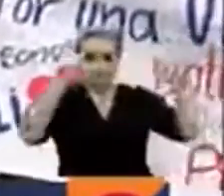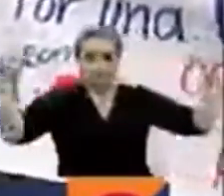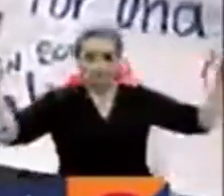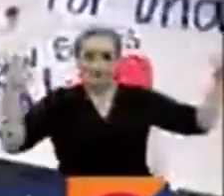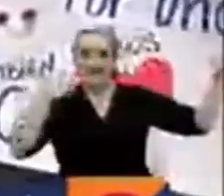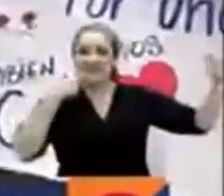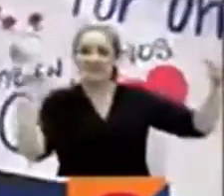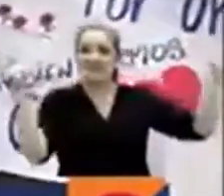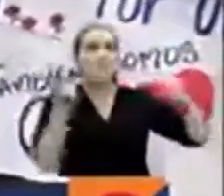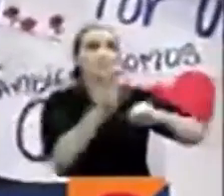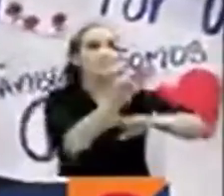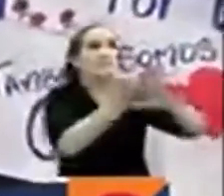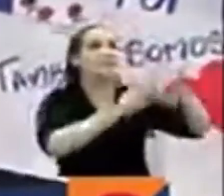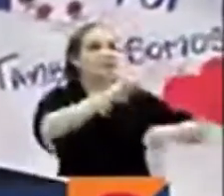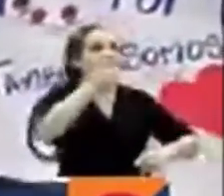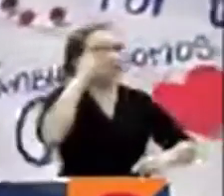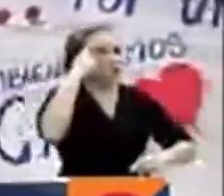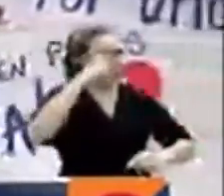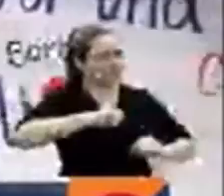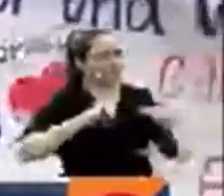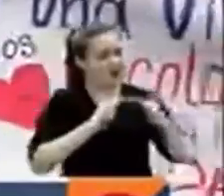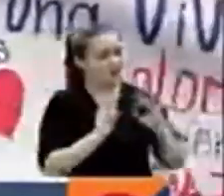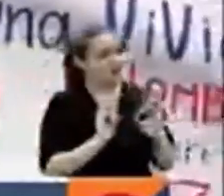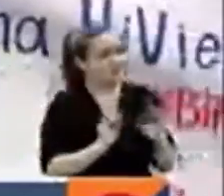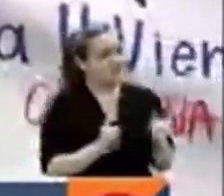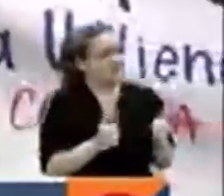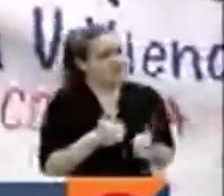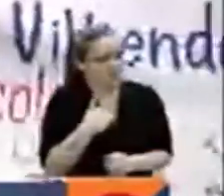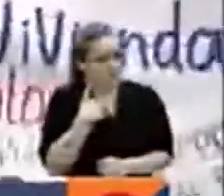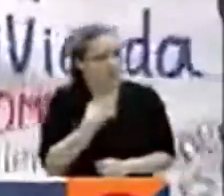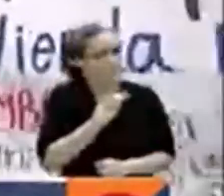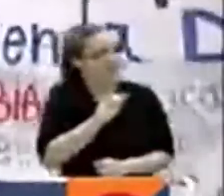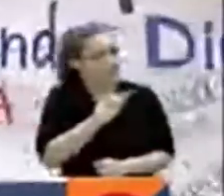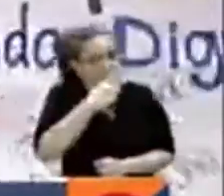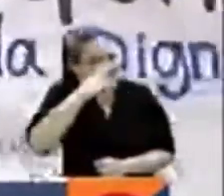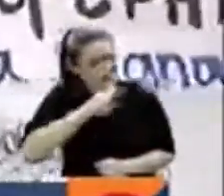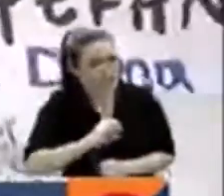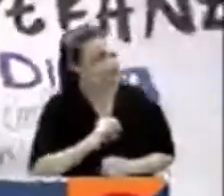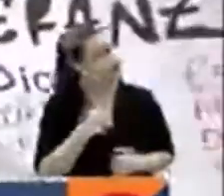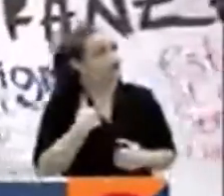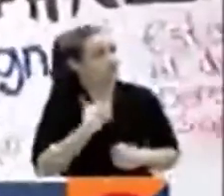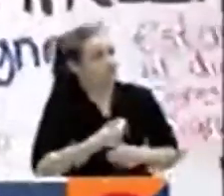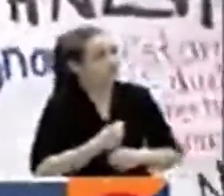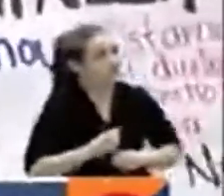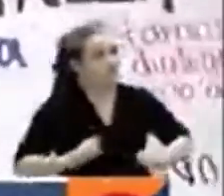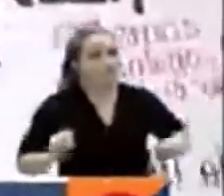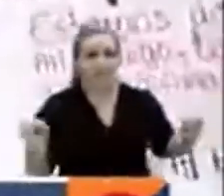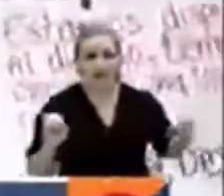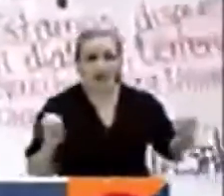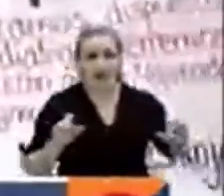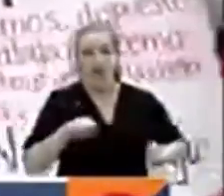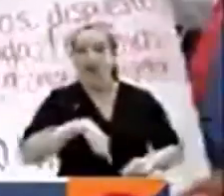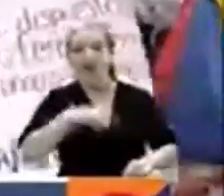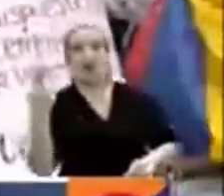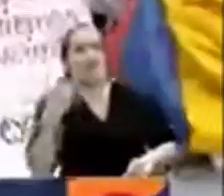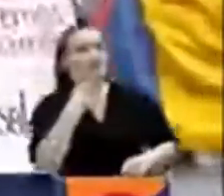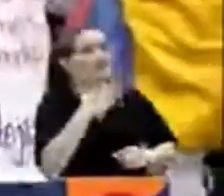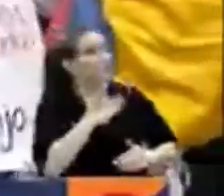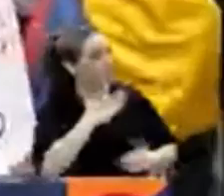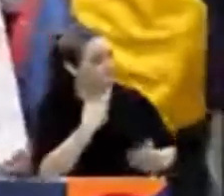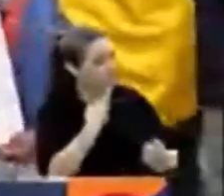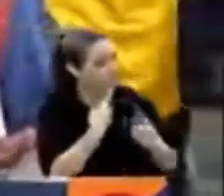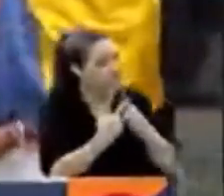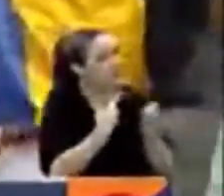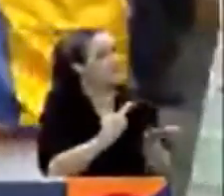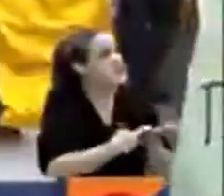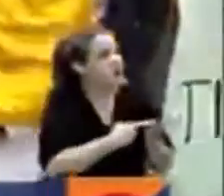gobierno la ayuda para una vivienda digna, ya que somos madre, cabeza de hogar sin un empleo. Igualmente dicen, estamos dispuestos al diálogo, tenemos